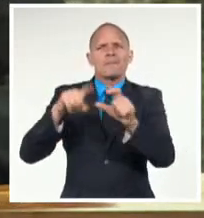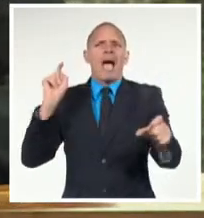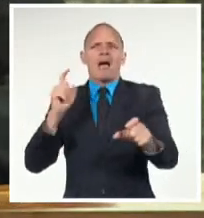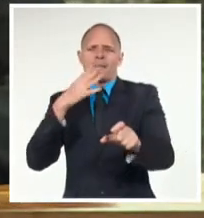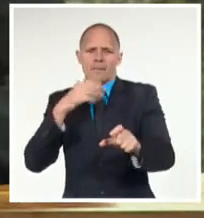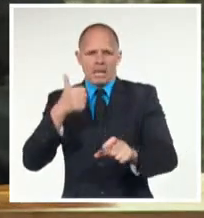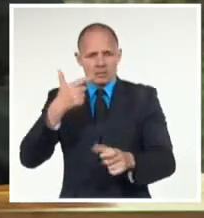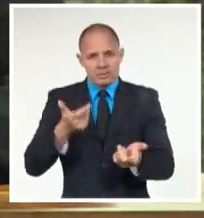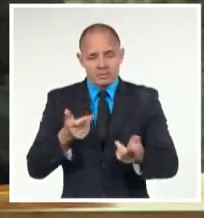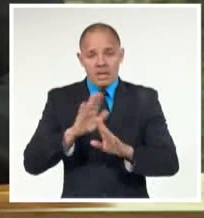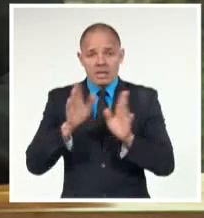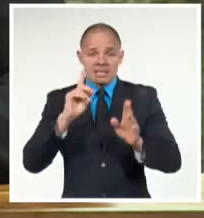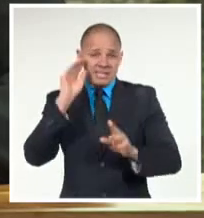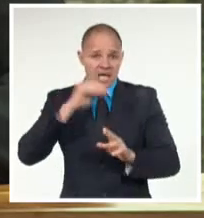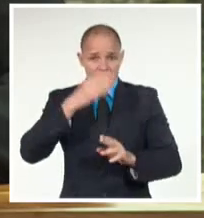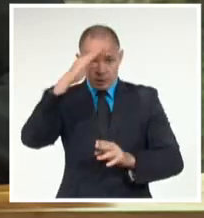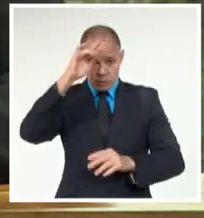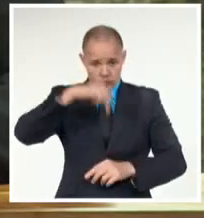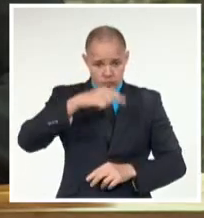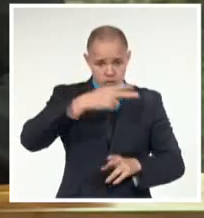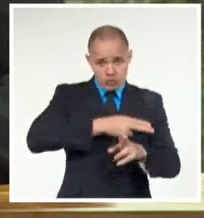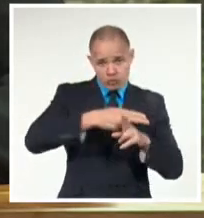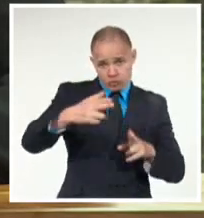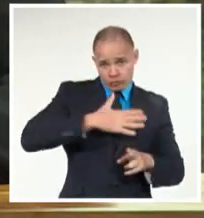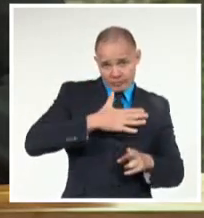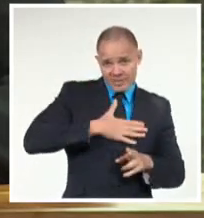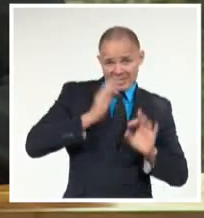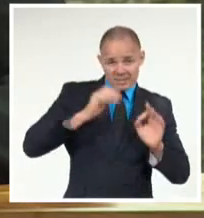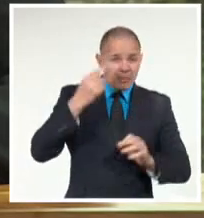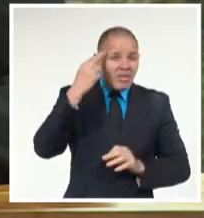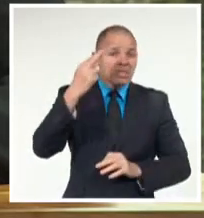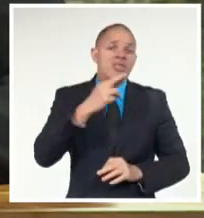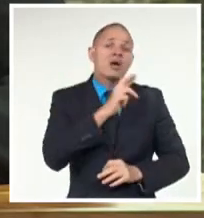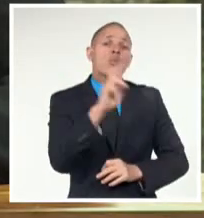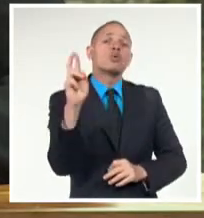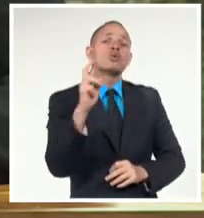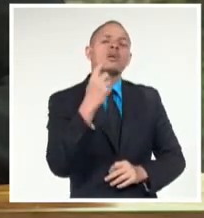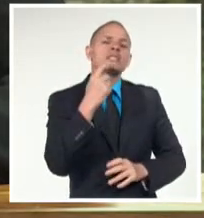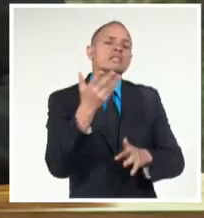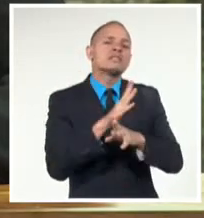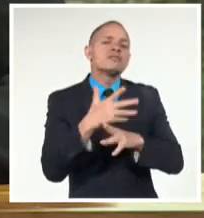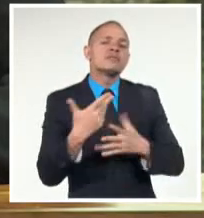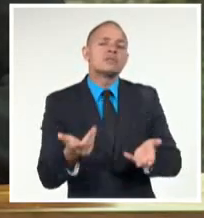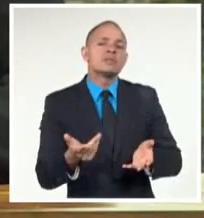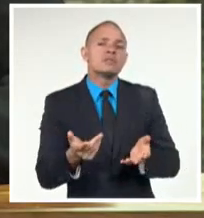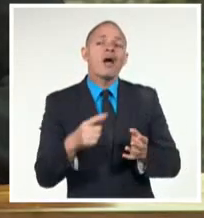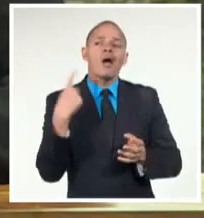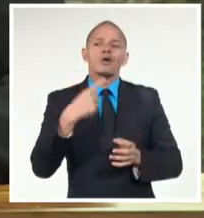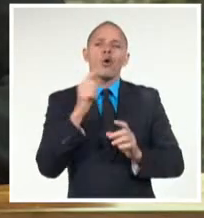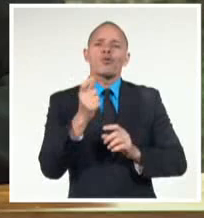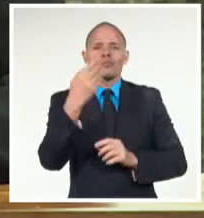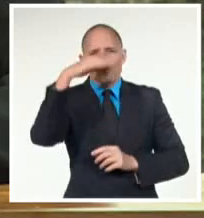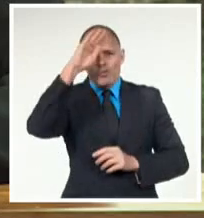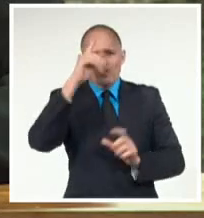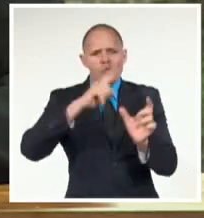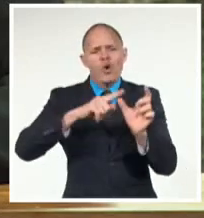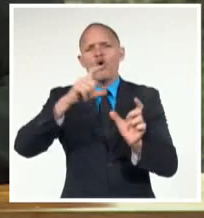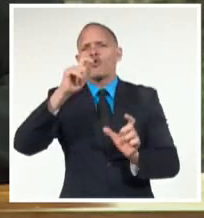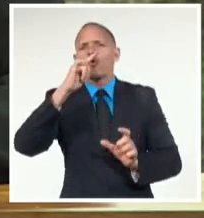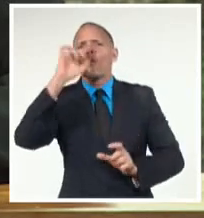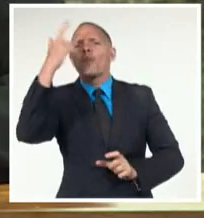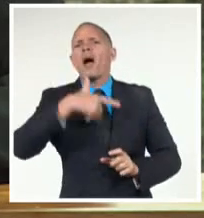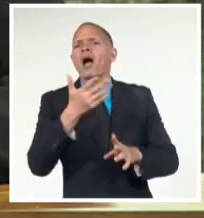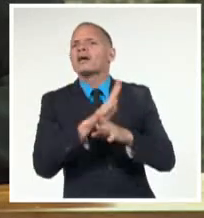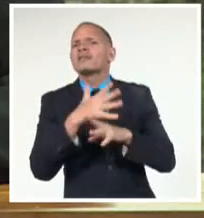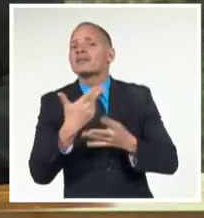historia de la Revolución Cubana, en el mundo la palabra Cuba ha estado estrechamente vinculada a vocablos y conceptos como solidaridad,